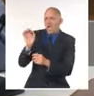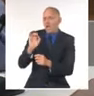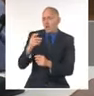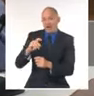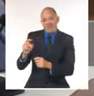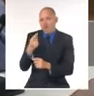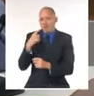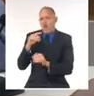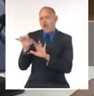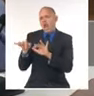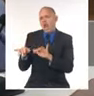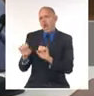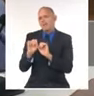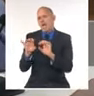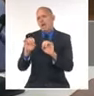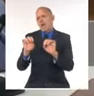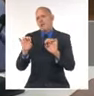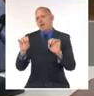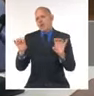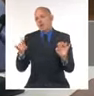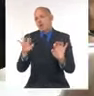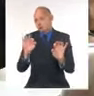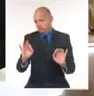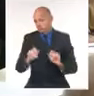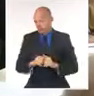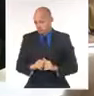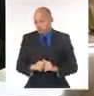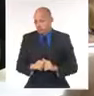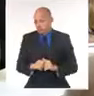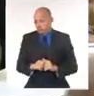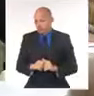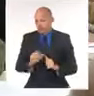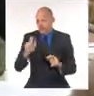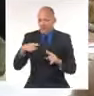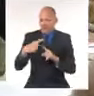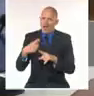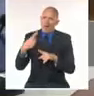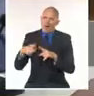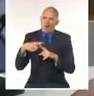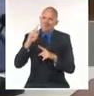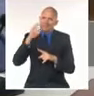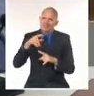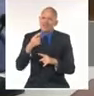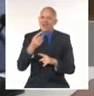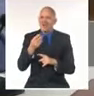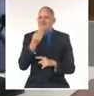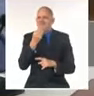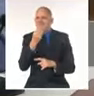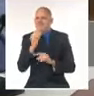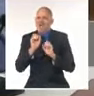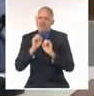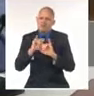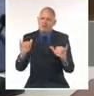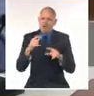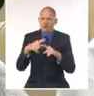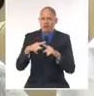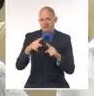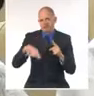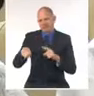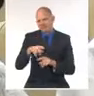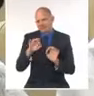manera agresiva en Cuba. La fe inú, mentiras, videos falsos, construcciones.